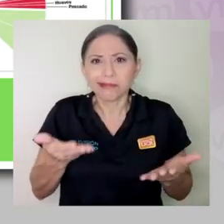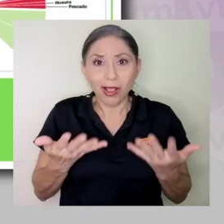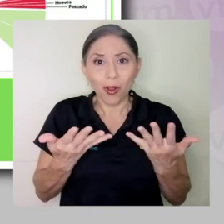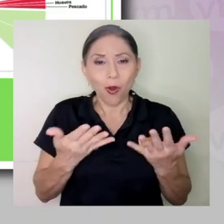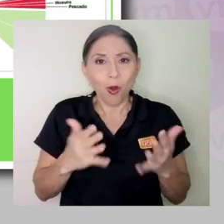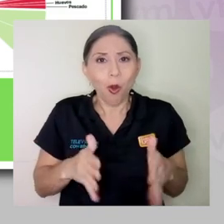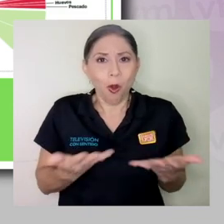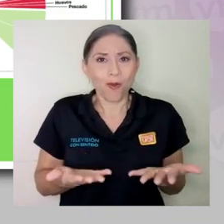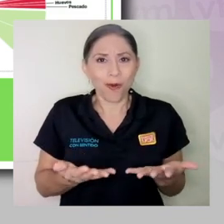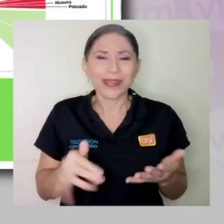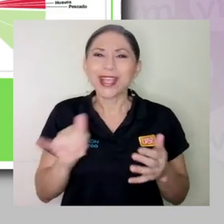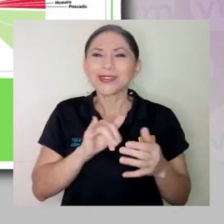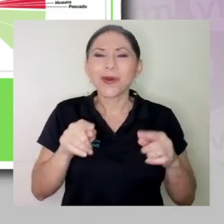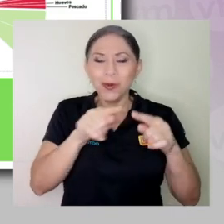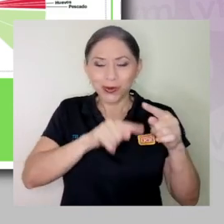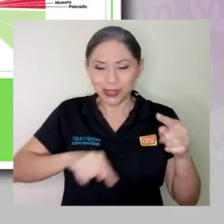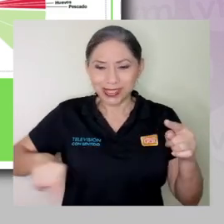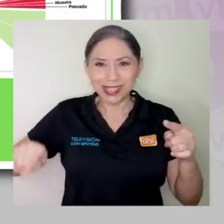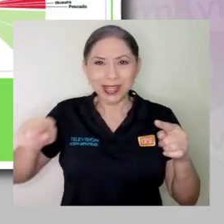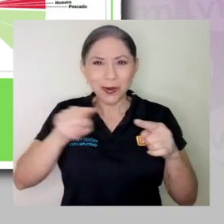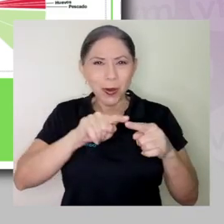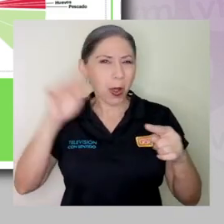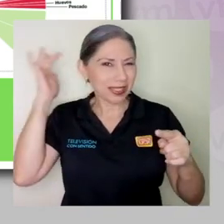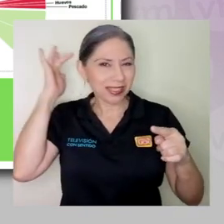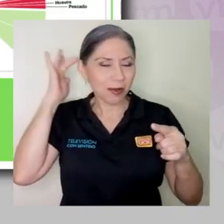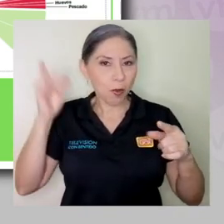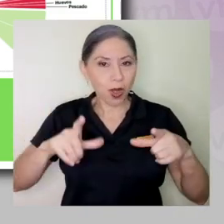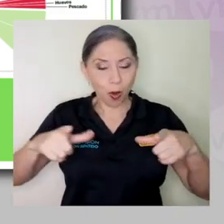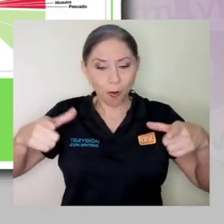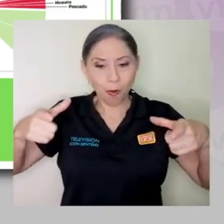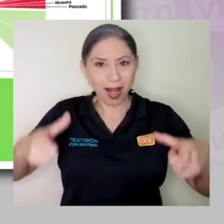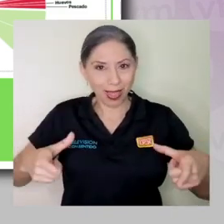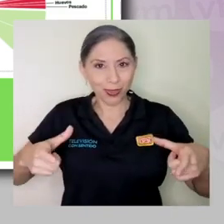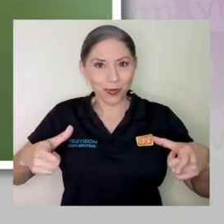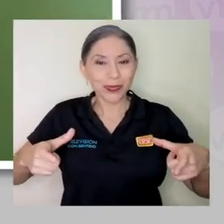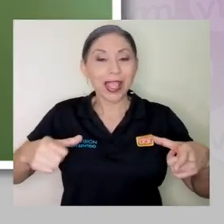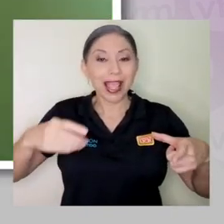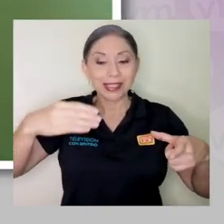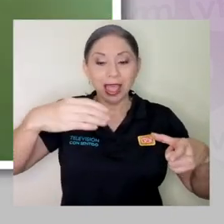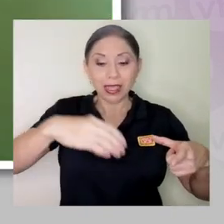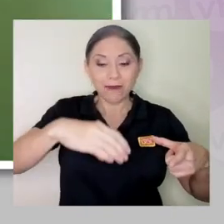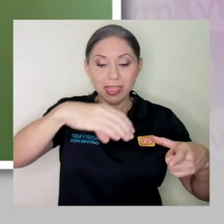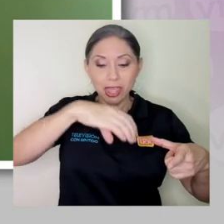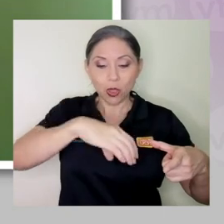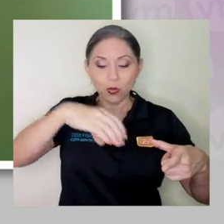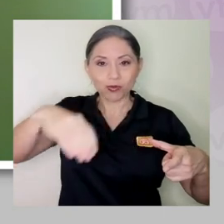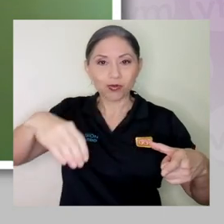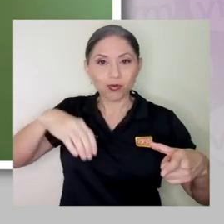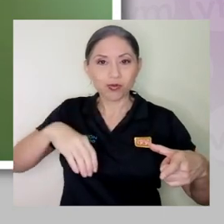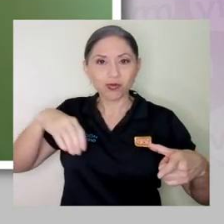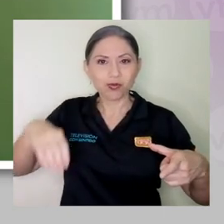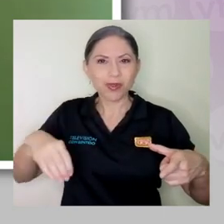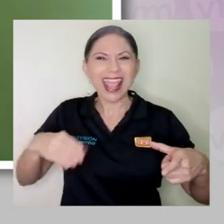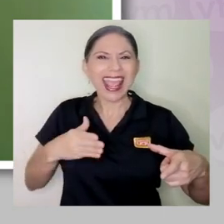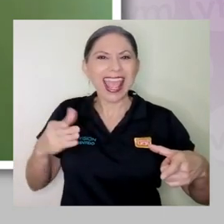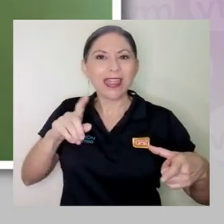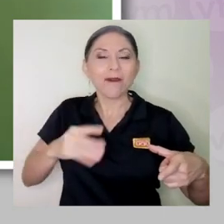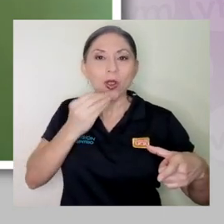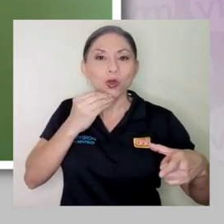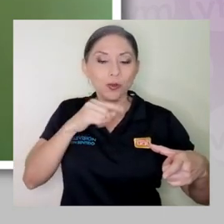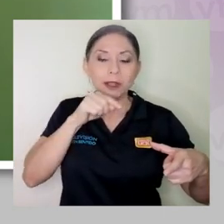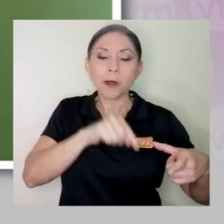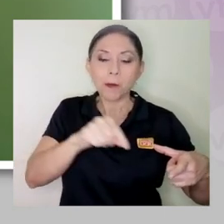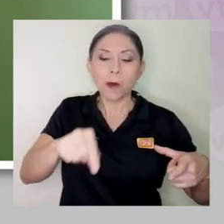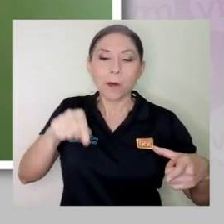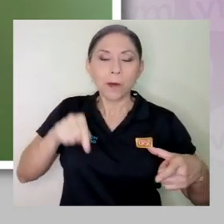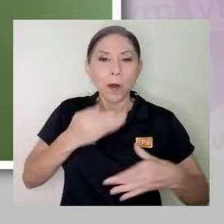Es un círculo que simula un plato y está dividido en proporciones de acuerdo a los grupos de alimentos que hay que consumir. Entonces por la parte